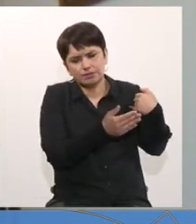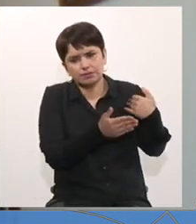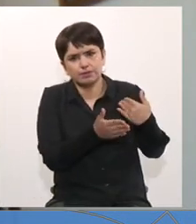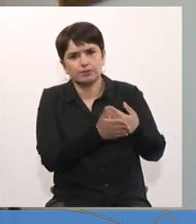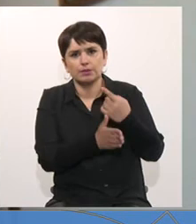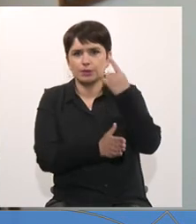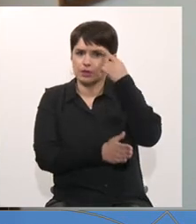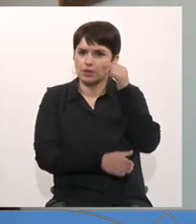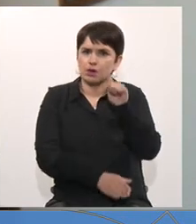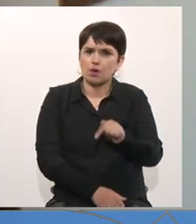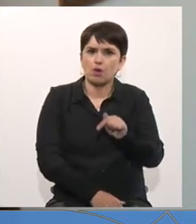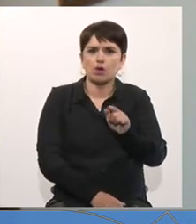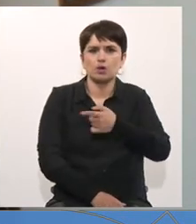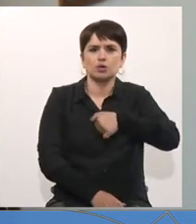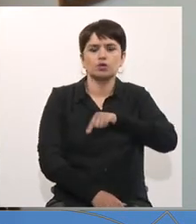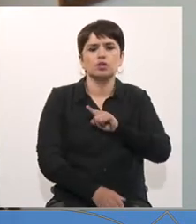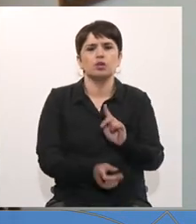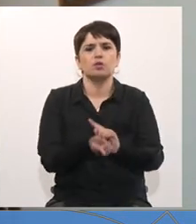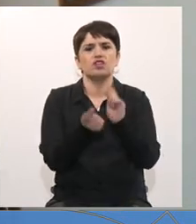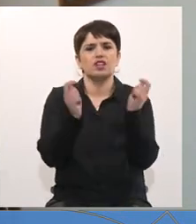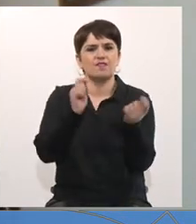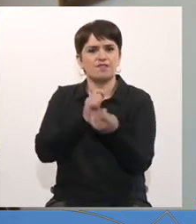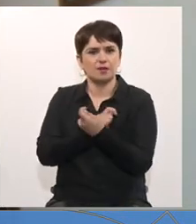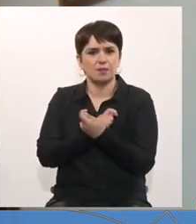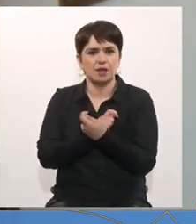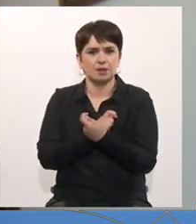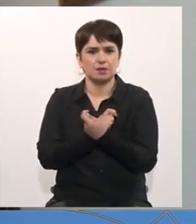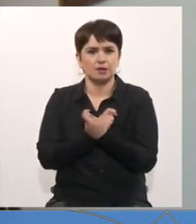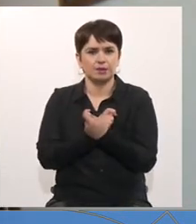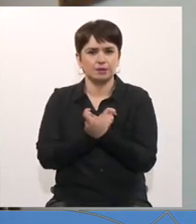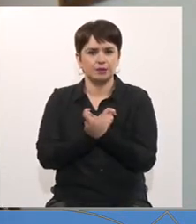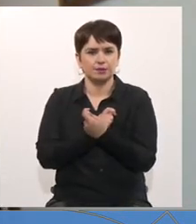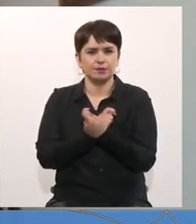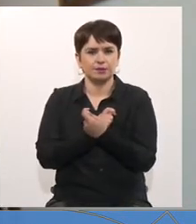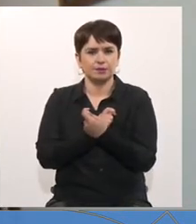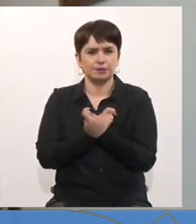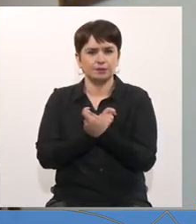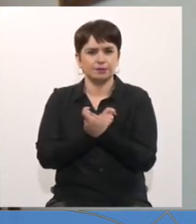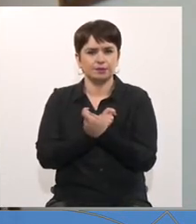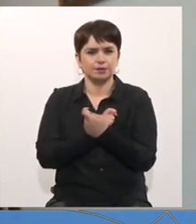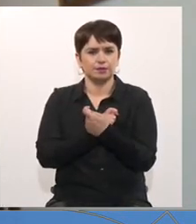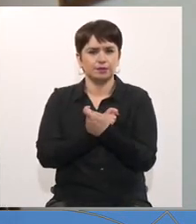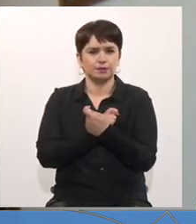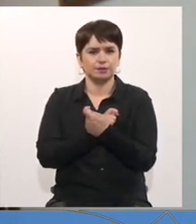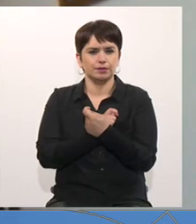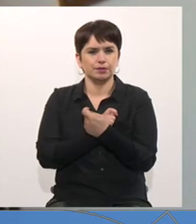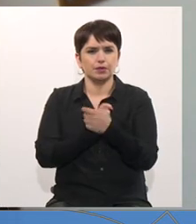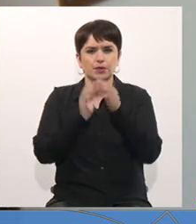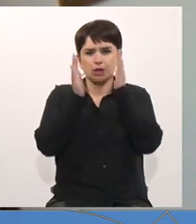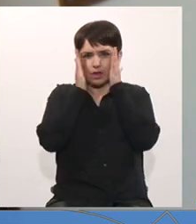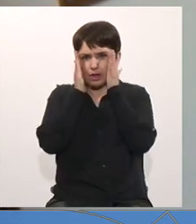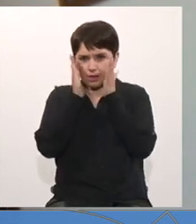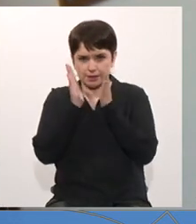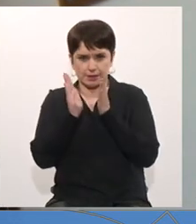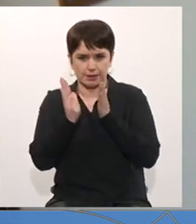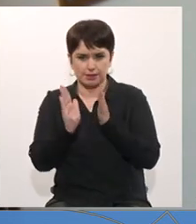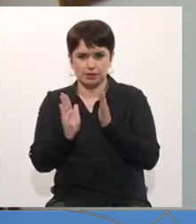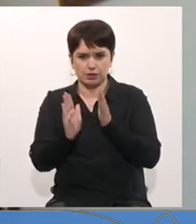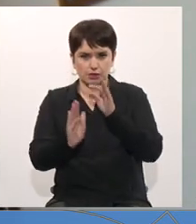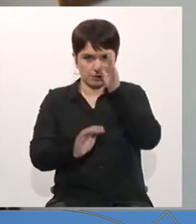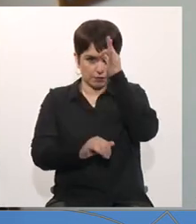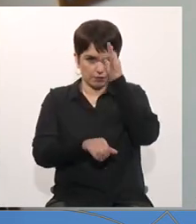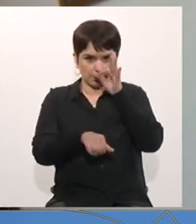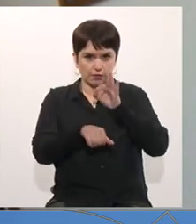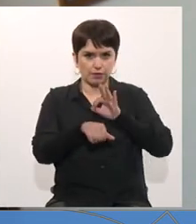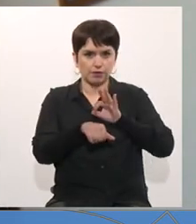que hoy día nosotros transformamos con una expedición notable la atención frente a la pandemia de los